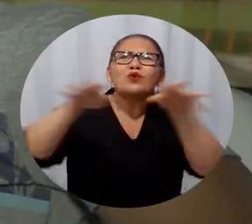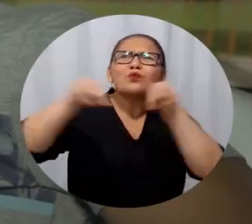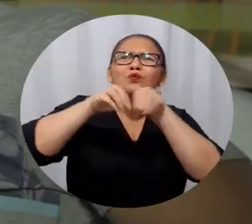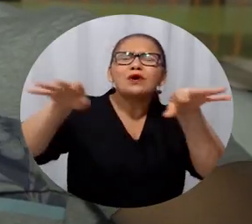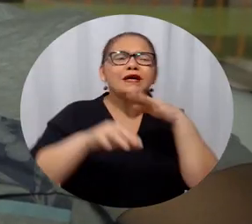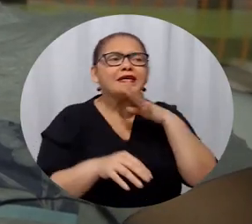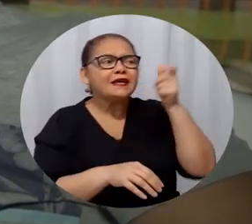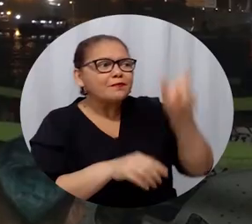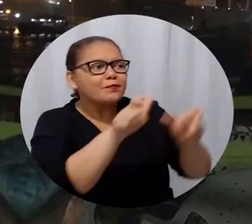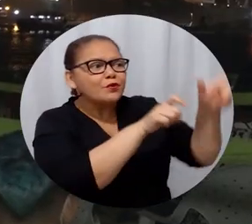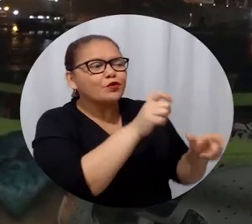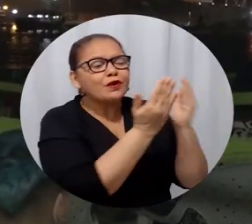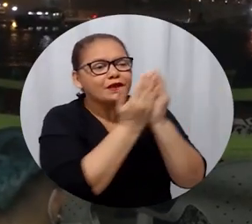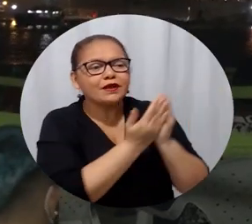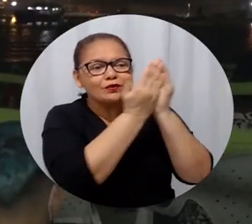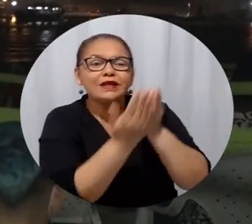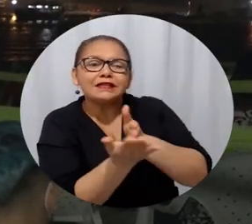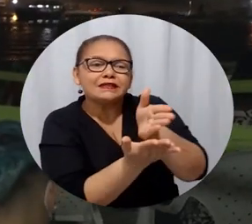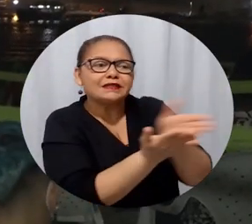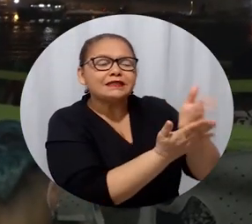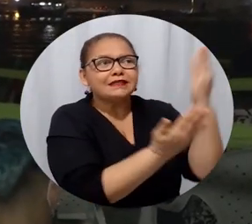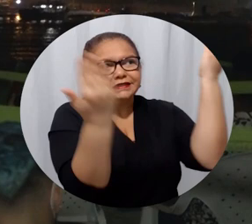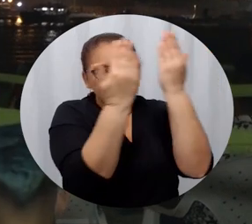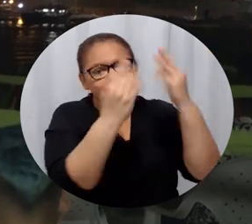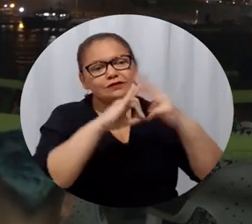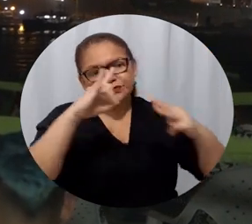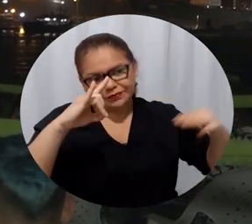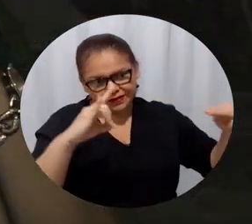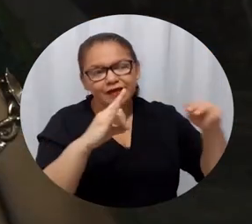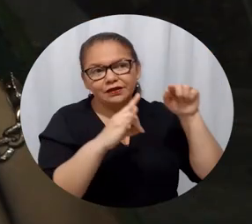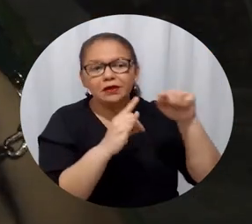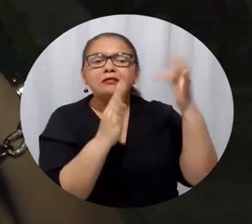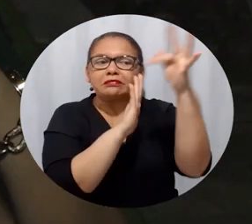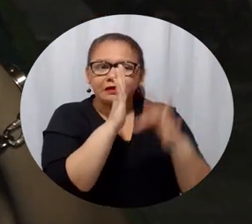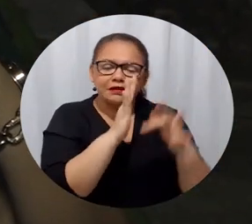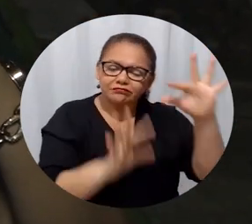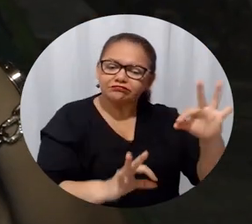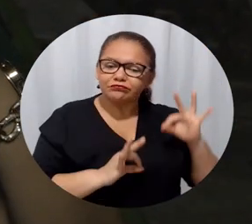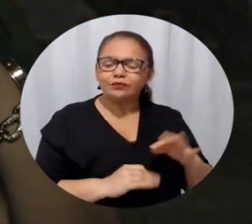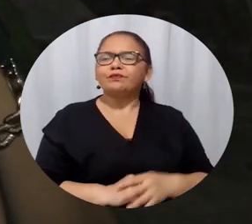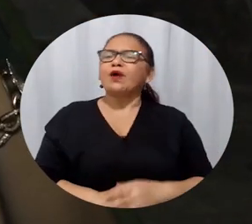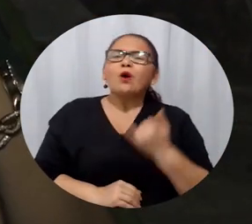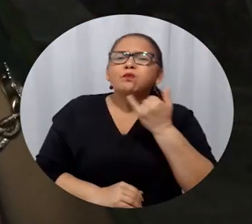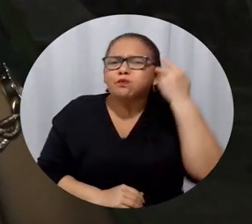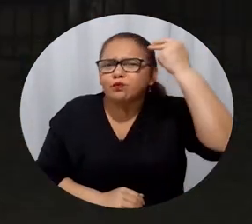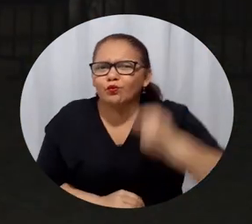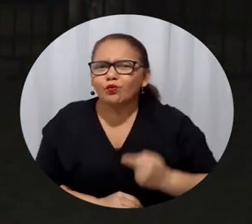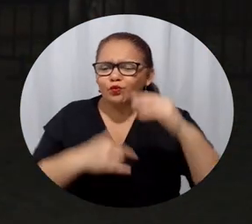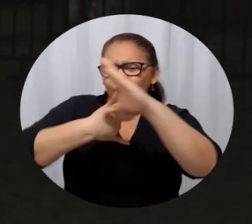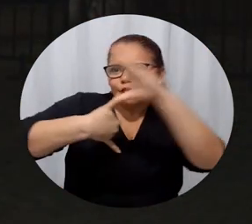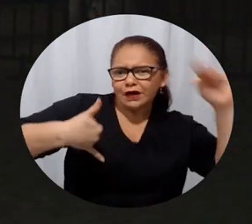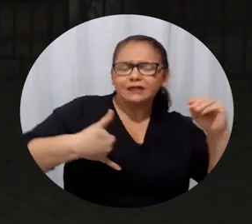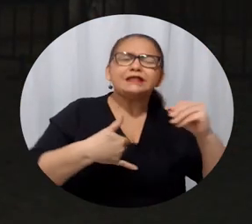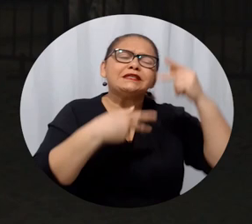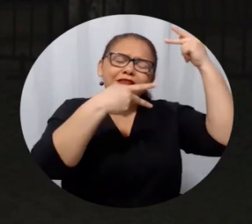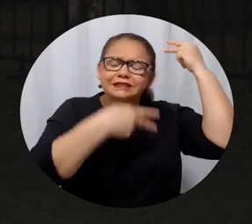cine de la Universidad del Magdalena, pero también son historias, historias muy del Caribe, historias muy nuestras. Es un gran